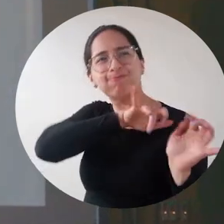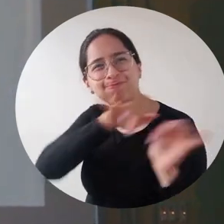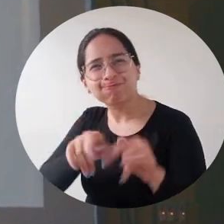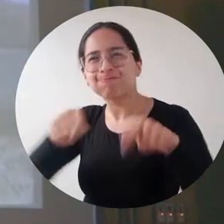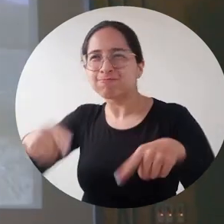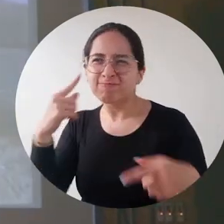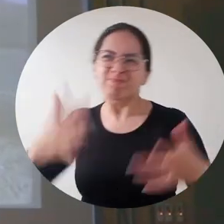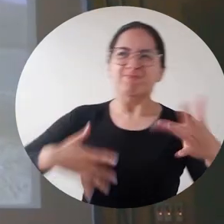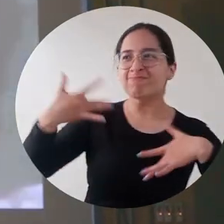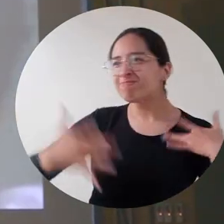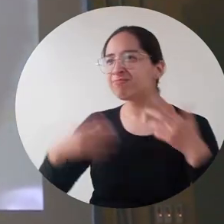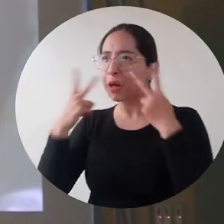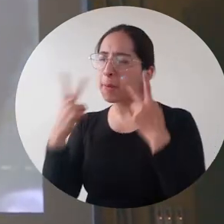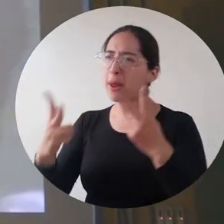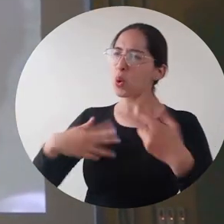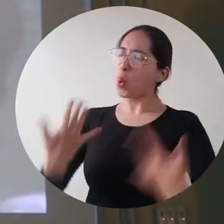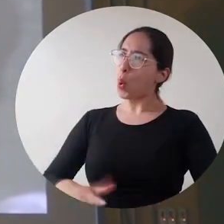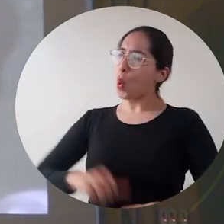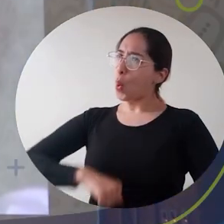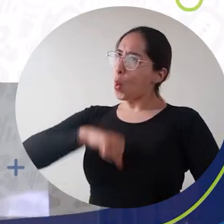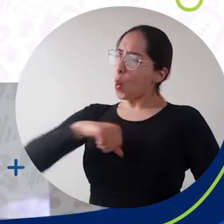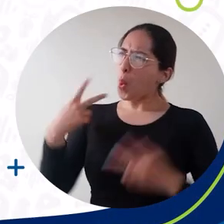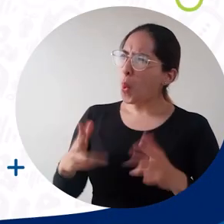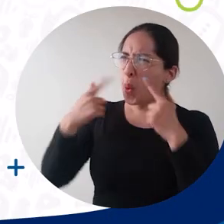parte y conforman hoy la institución.